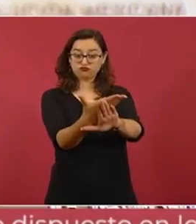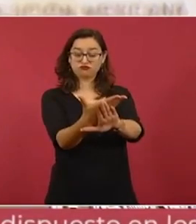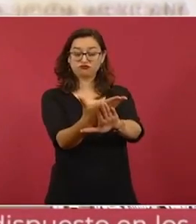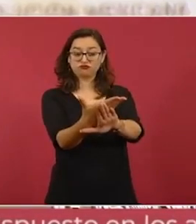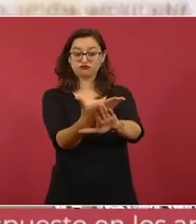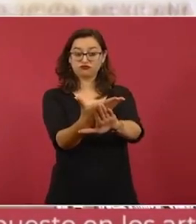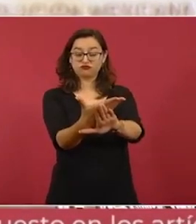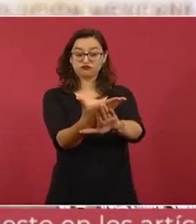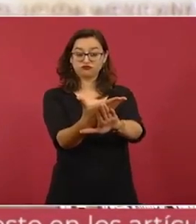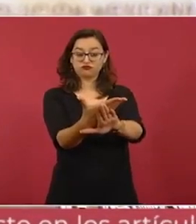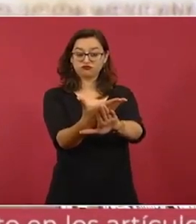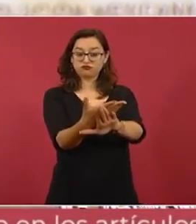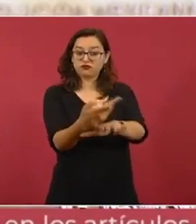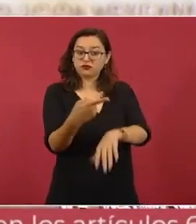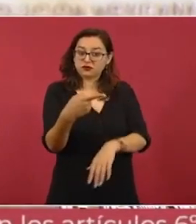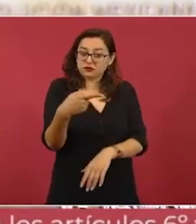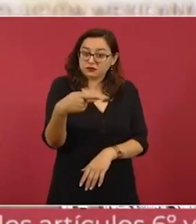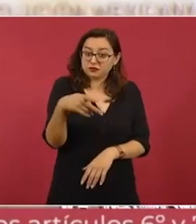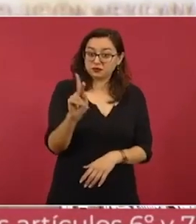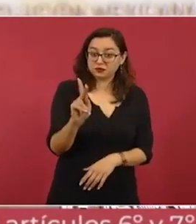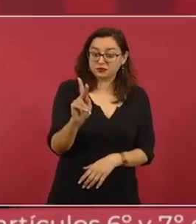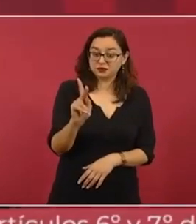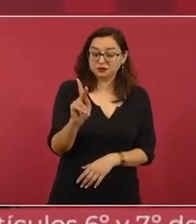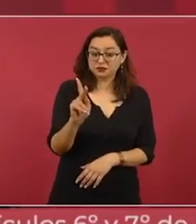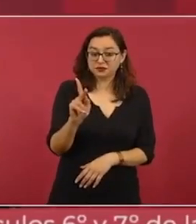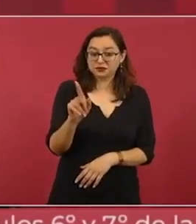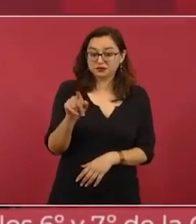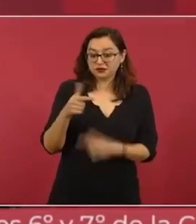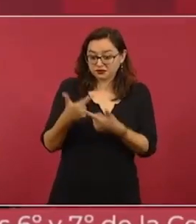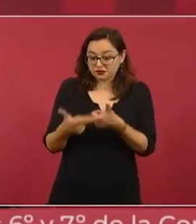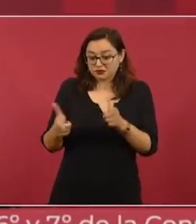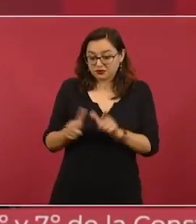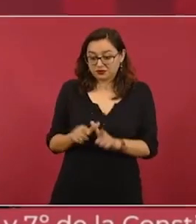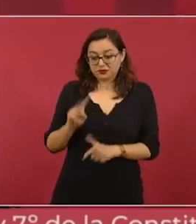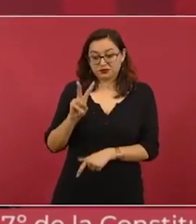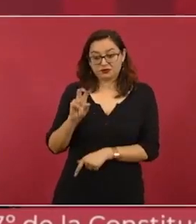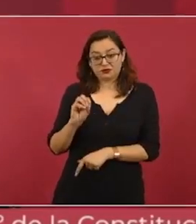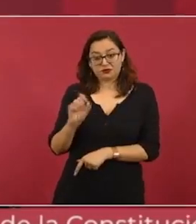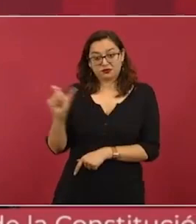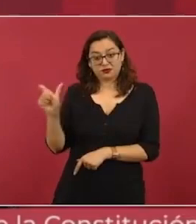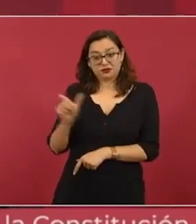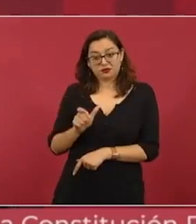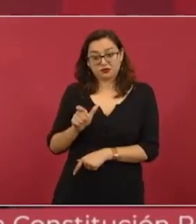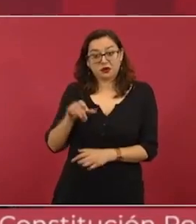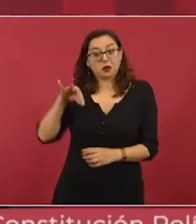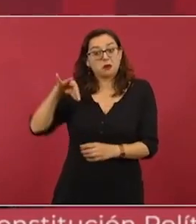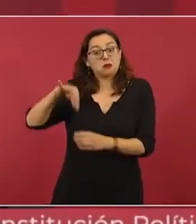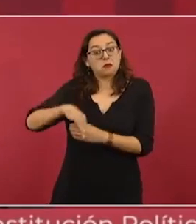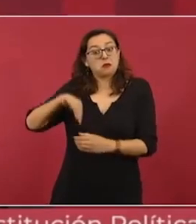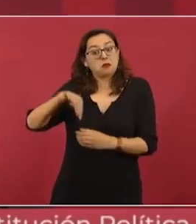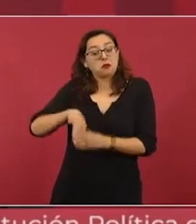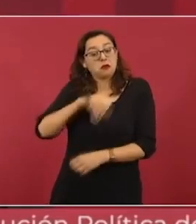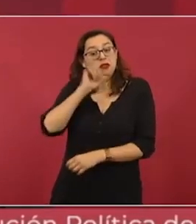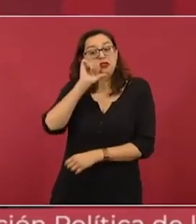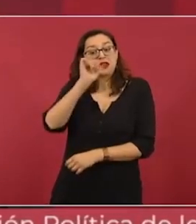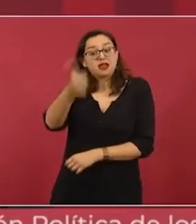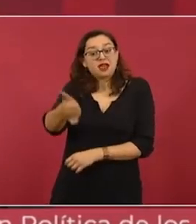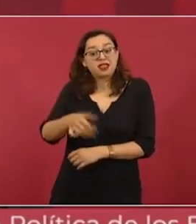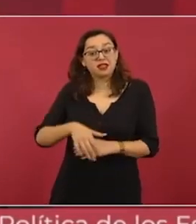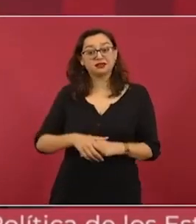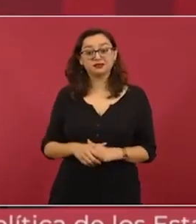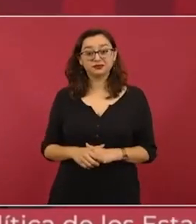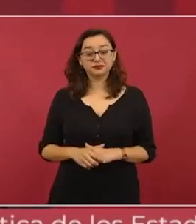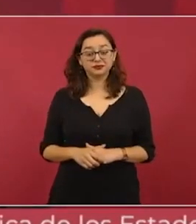Vox no vota a favor.